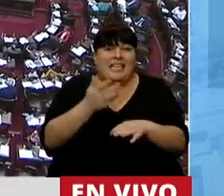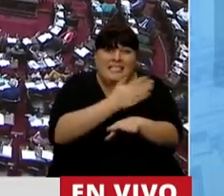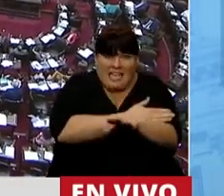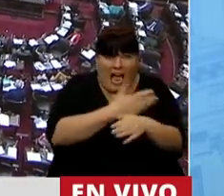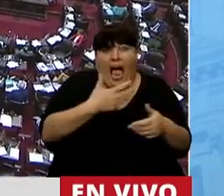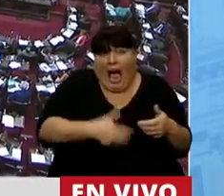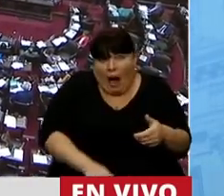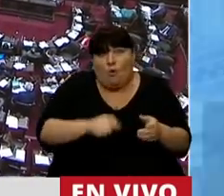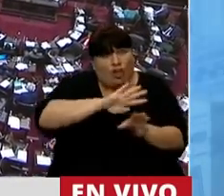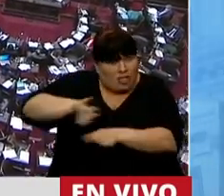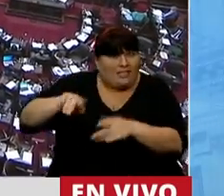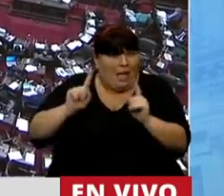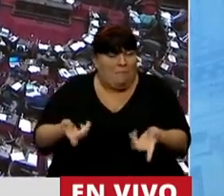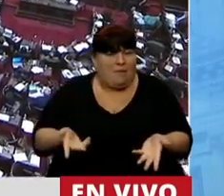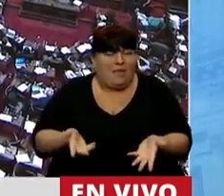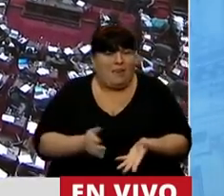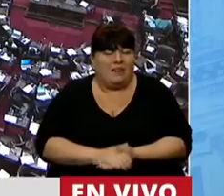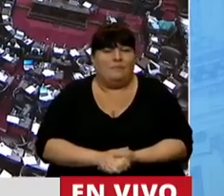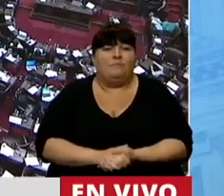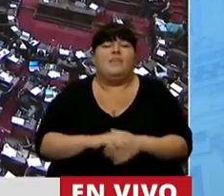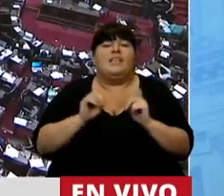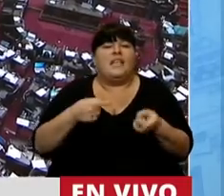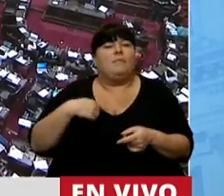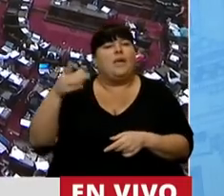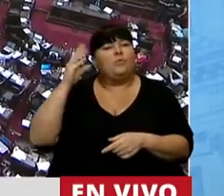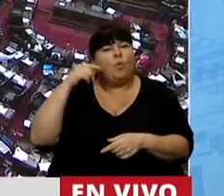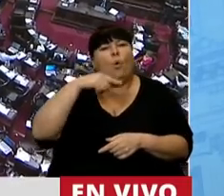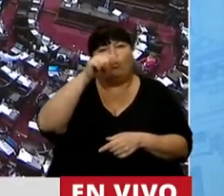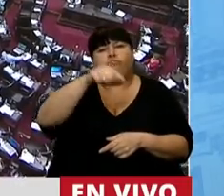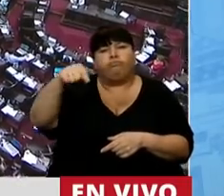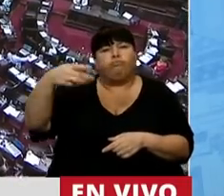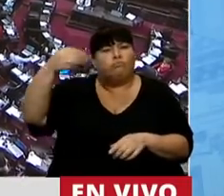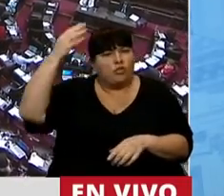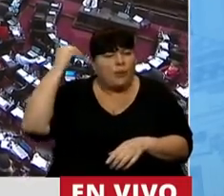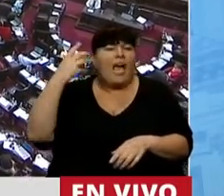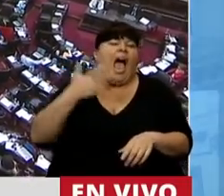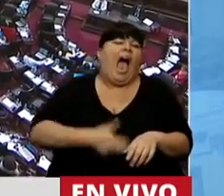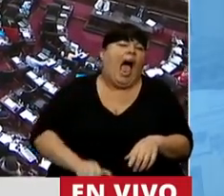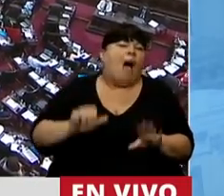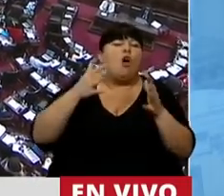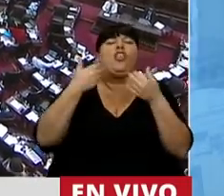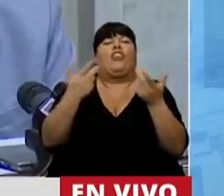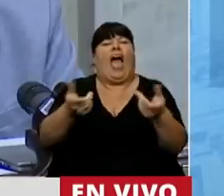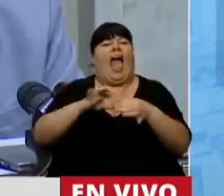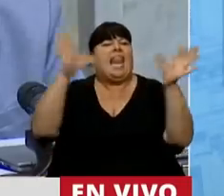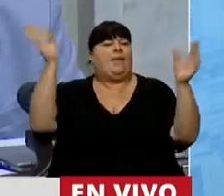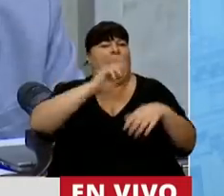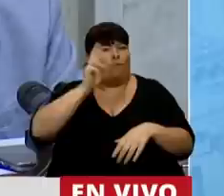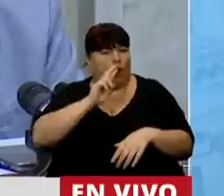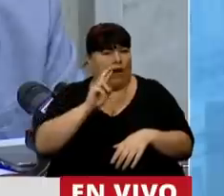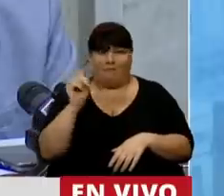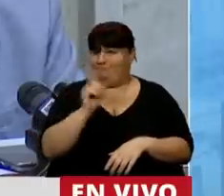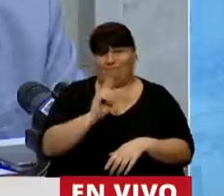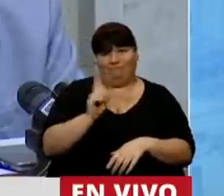es, el aborto es evitable. También he escuchado en varias oportunidades, el aborto nos hace libres a las mujeres.